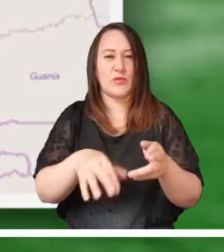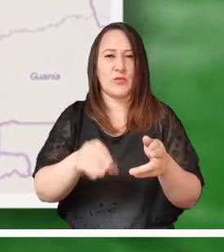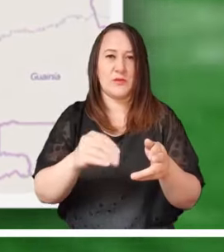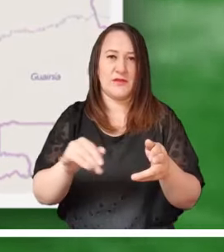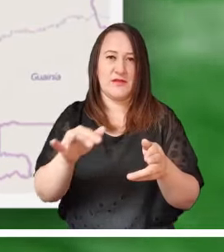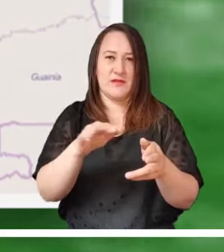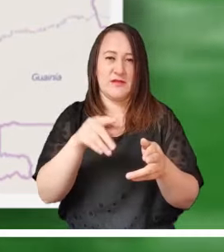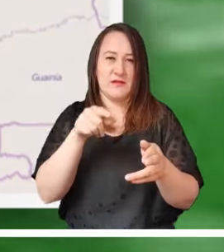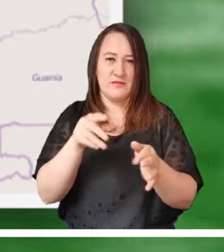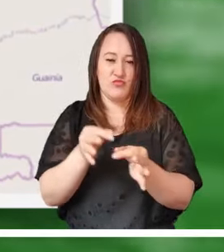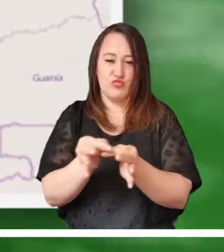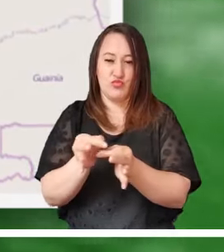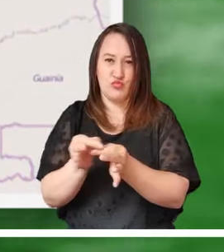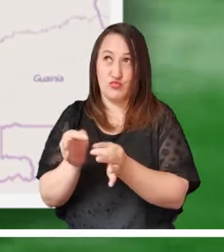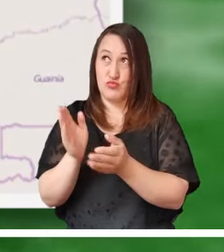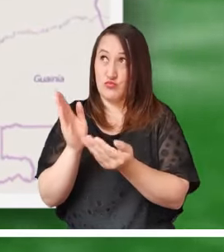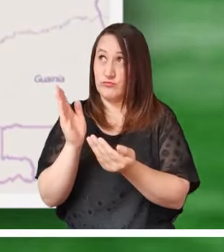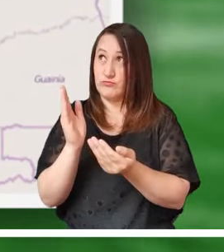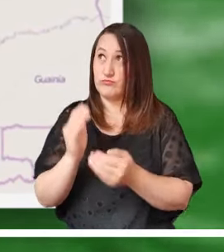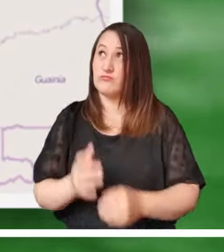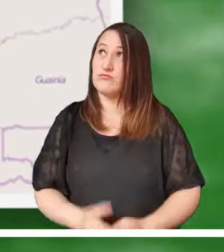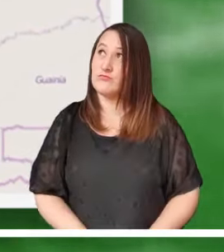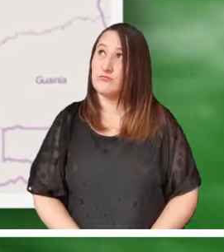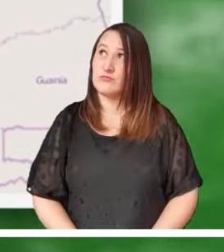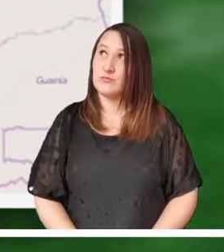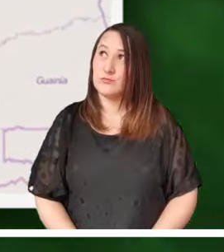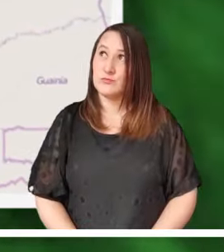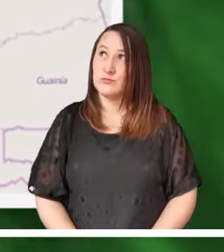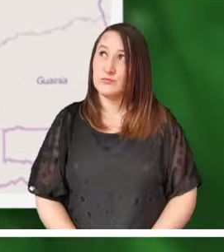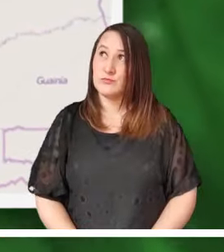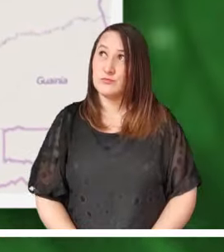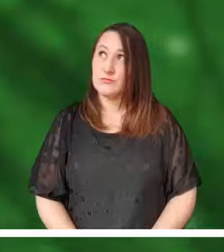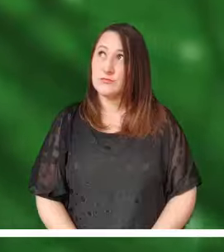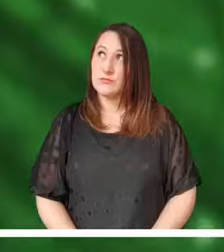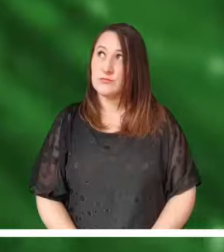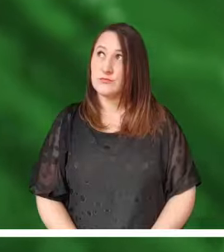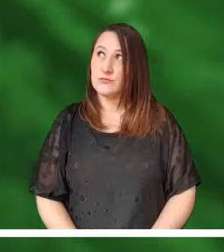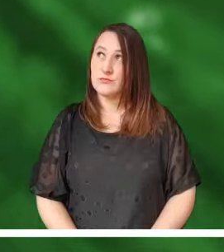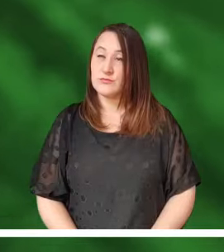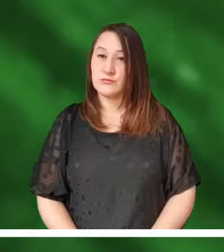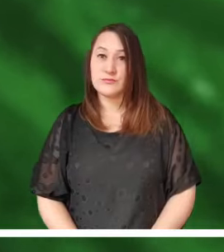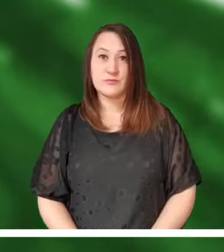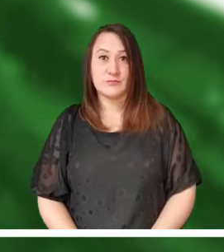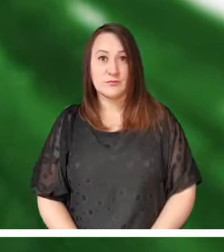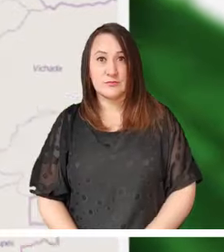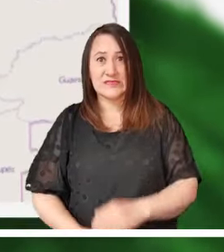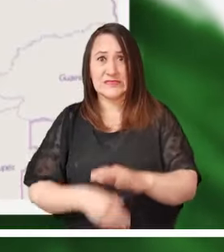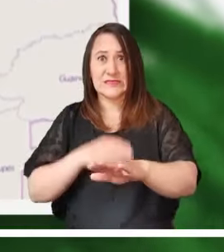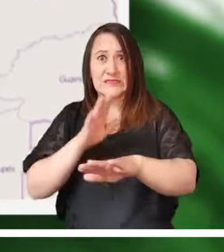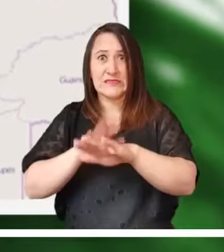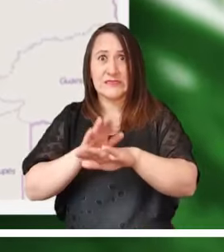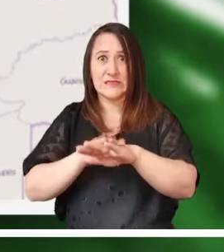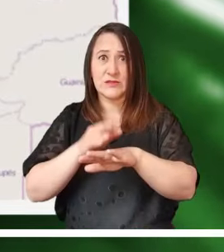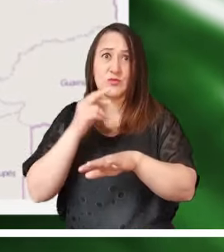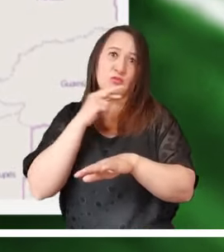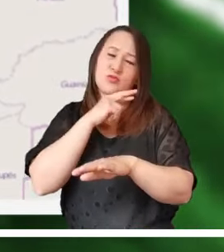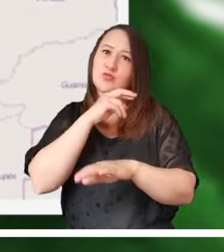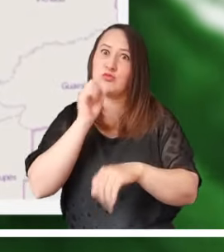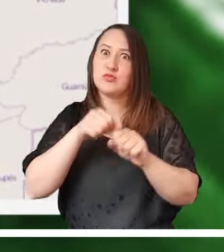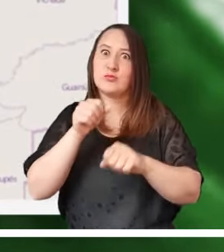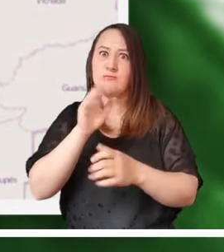inundaciones del río Magdalena al corregimiento de Vijagual, en el municipio de Puerto Huiches, Santander.